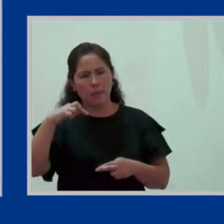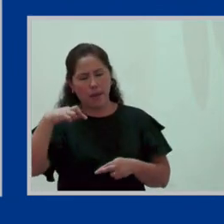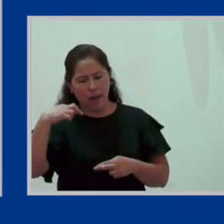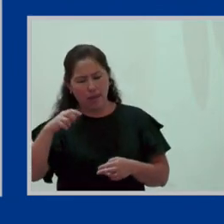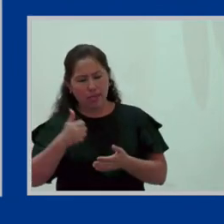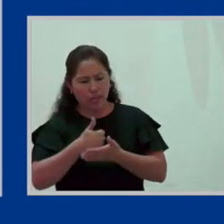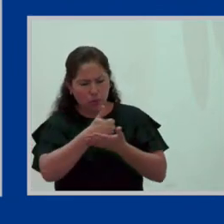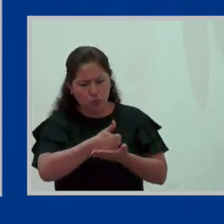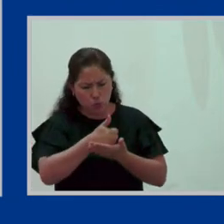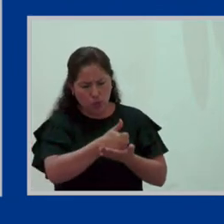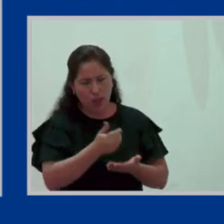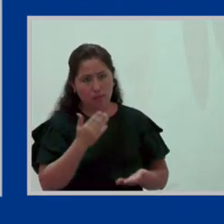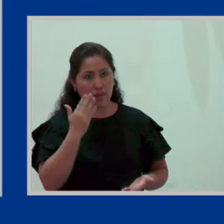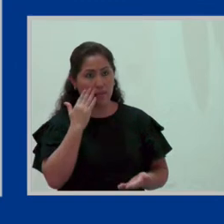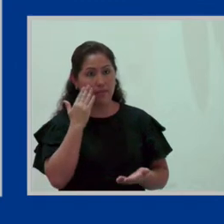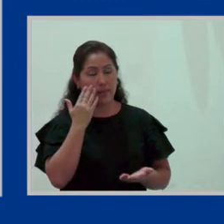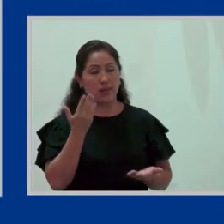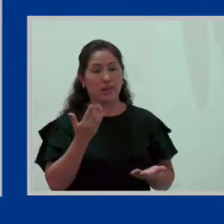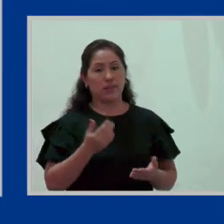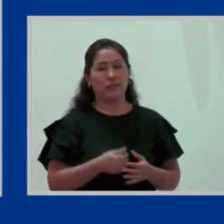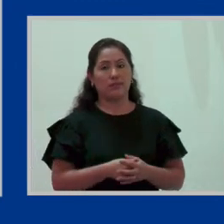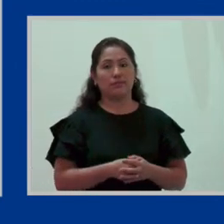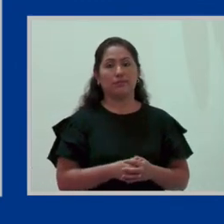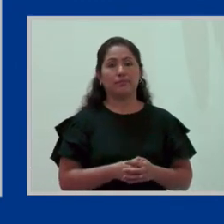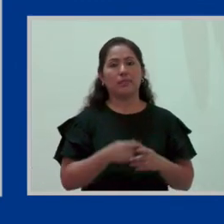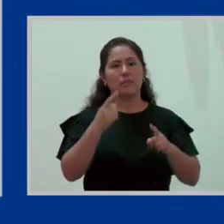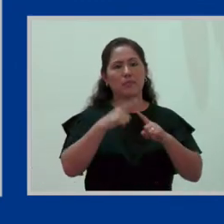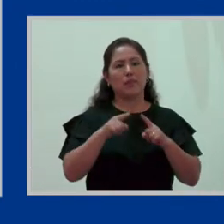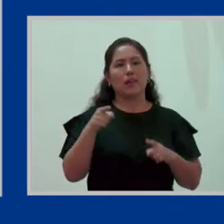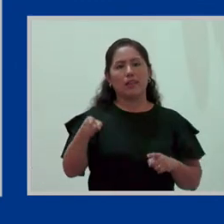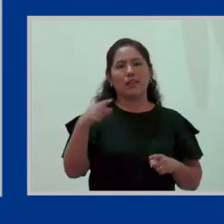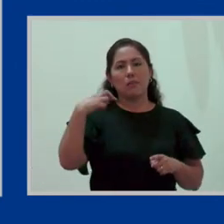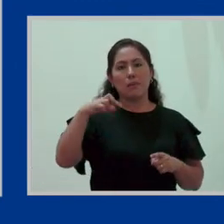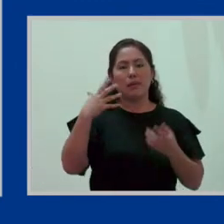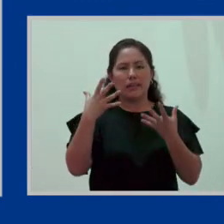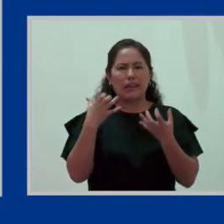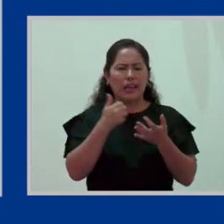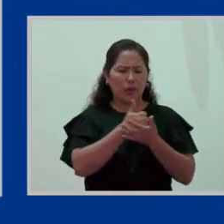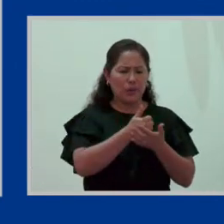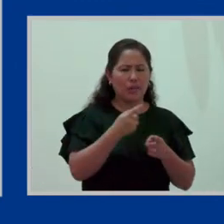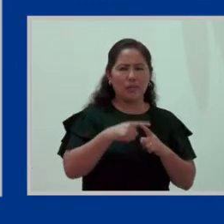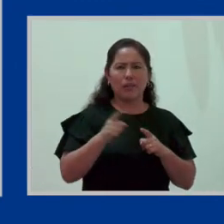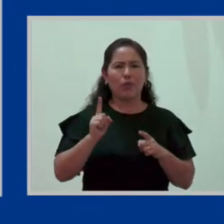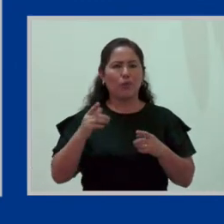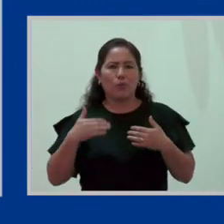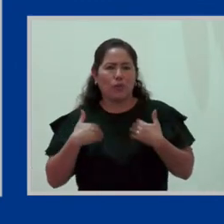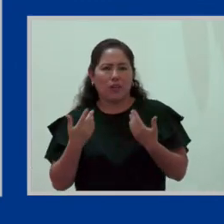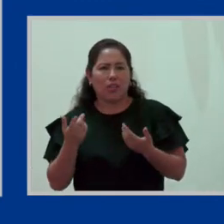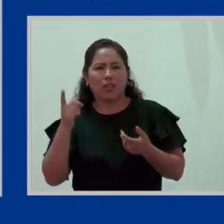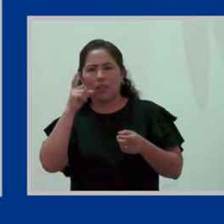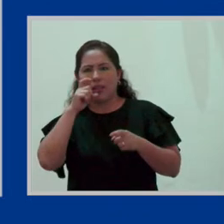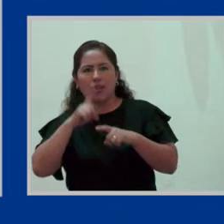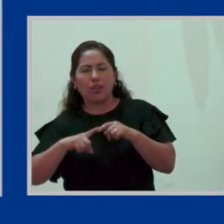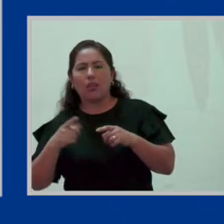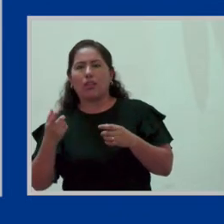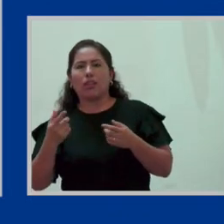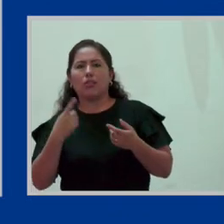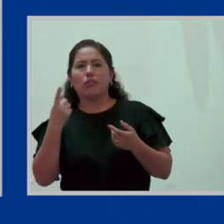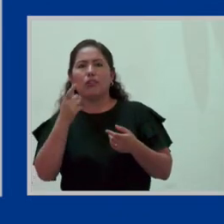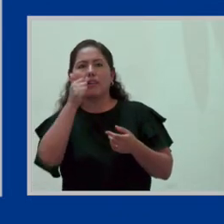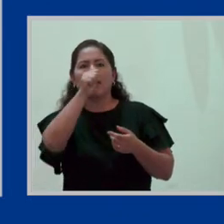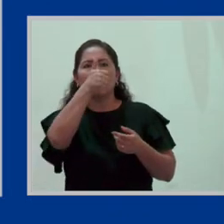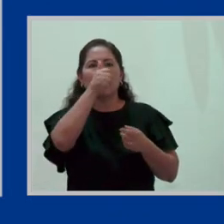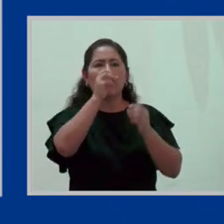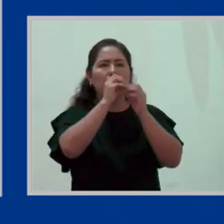Pero, lamentablemente, así papá quiera muchas veces no puede, porque tenemos una licencia de paternidad de solo 10 días.